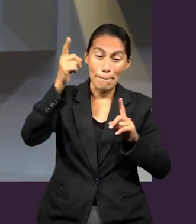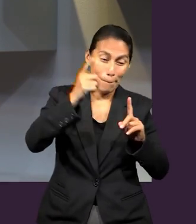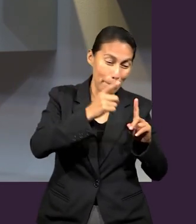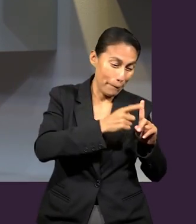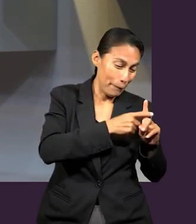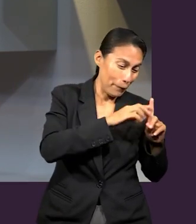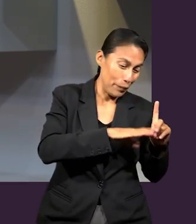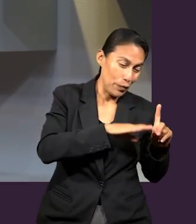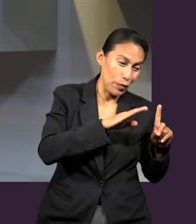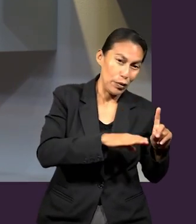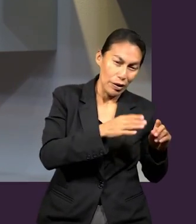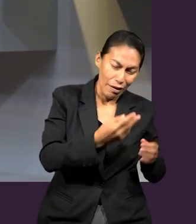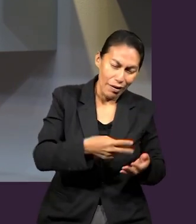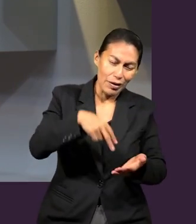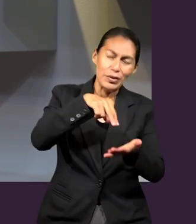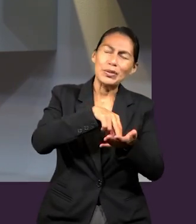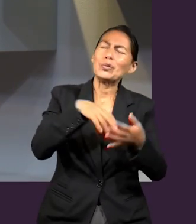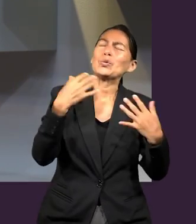¿Saben?